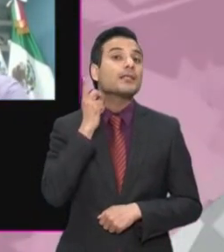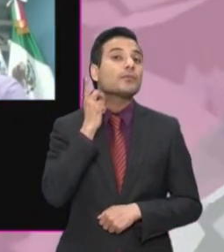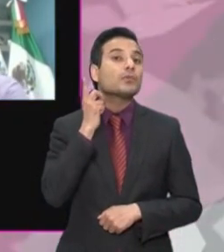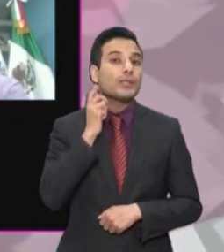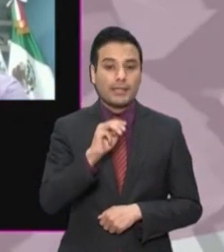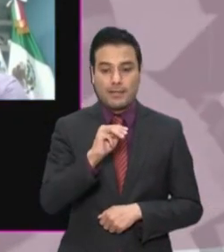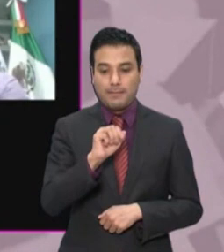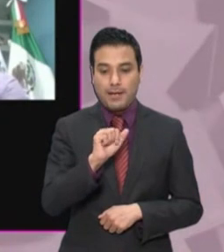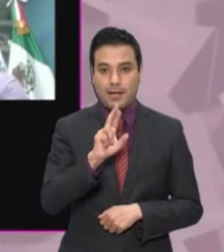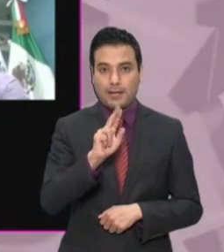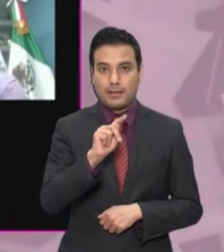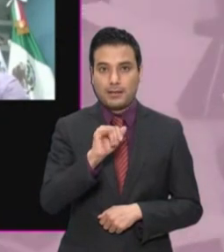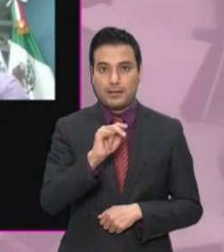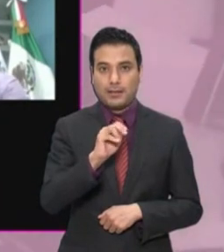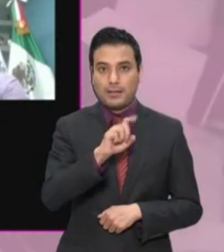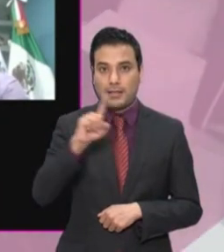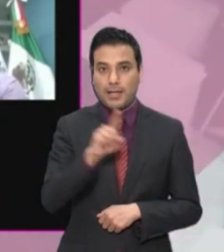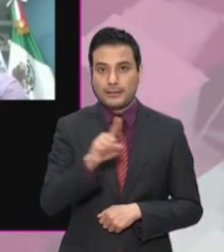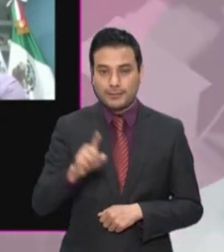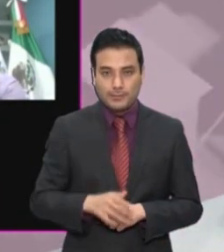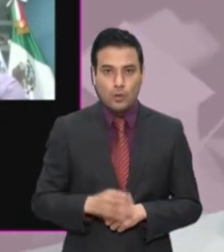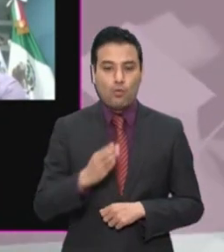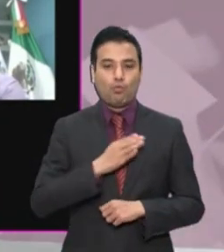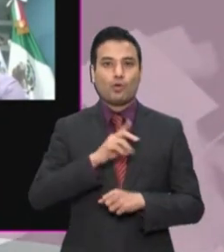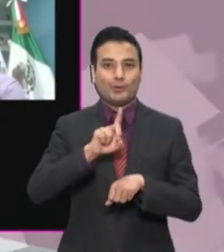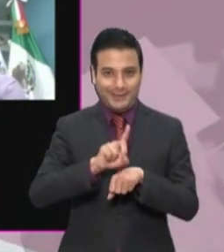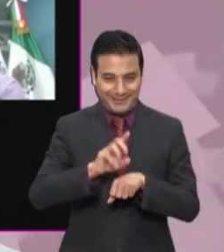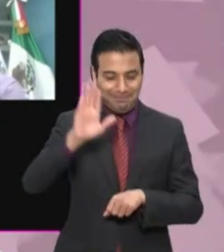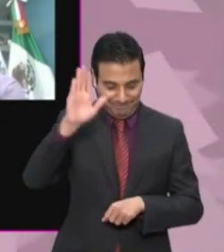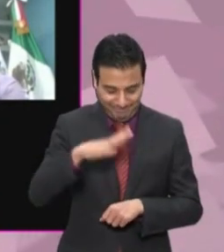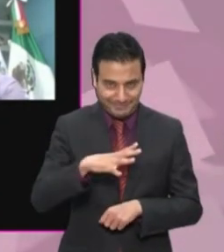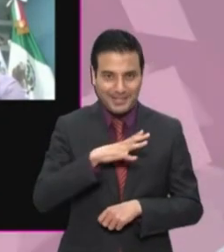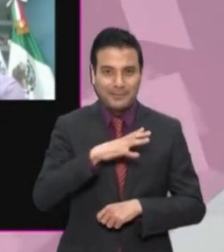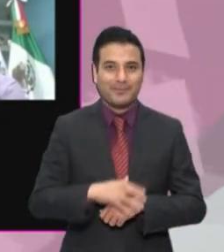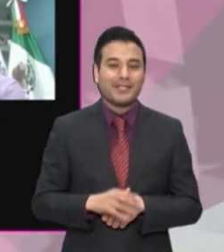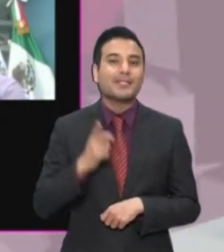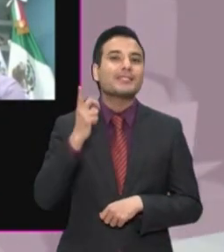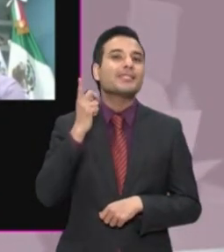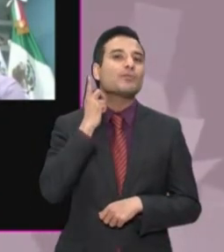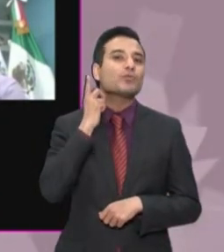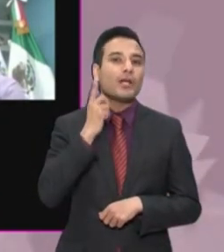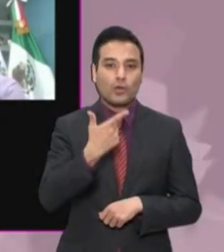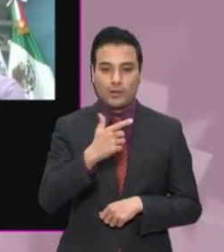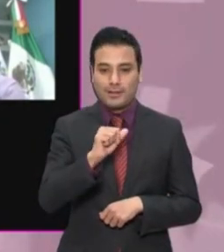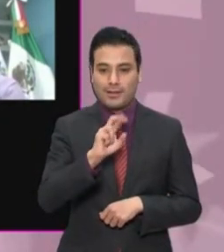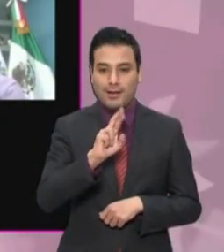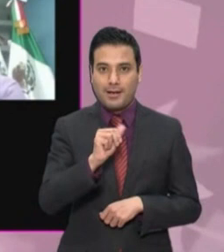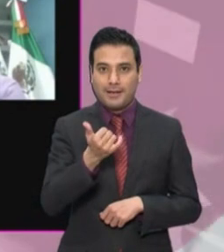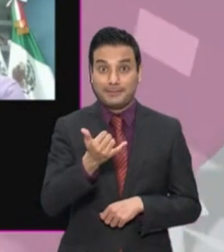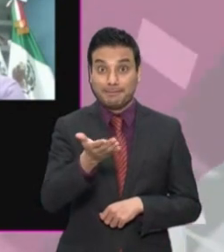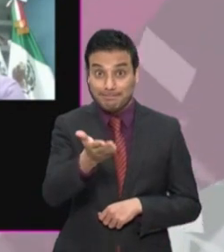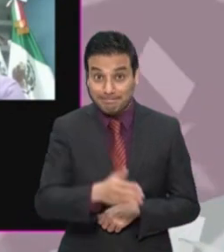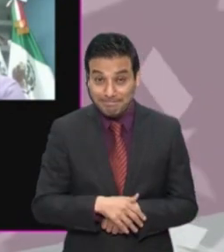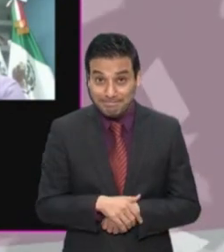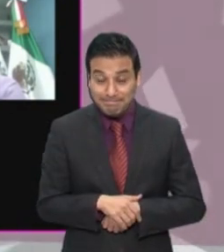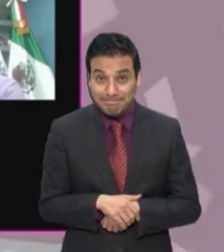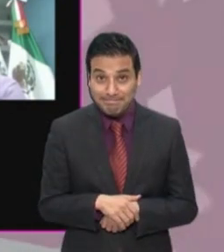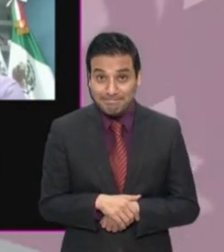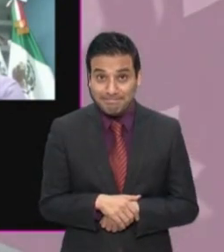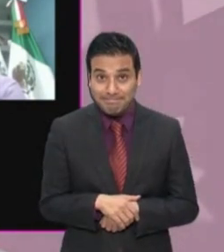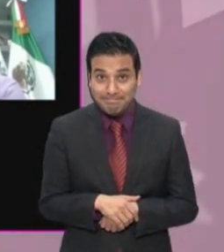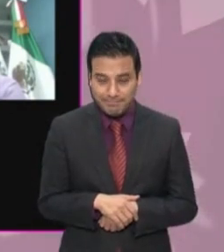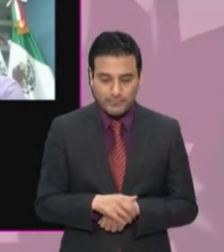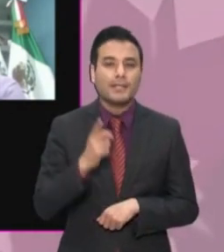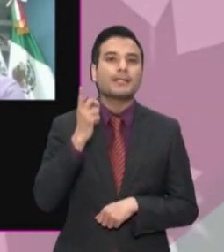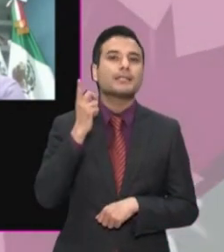acreditó la existencia de propaganda de pre-campaña a través de procedimientos de monitoreo de redes sociales, pero